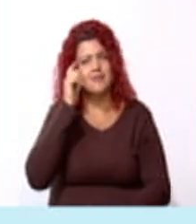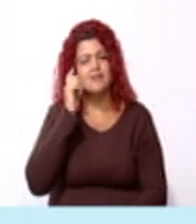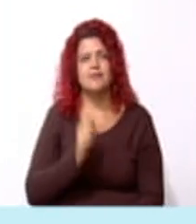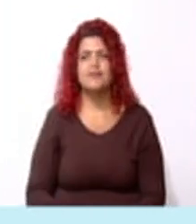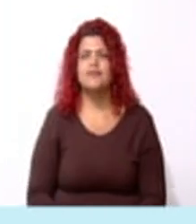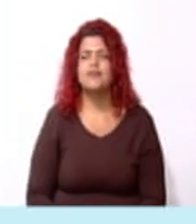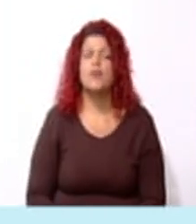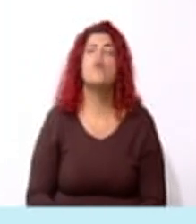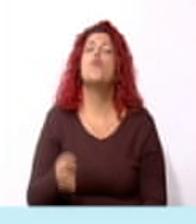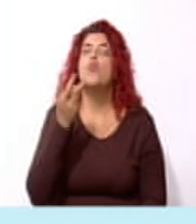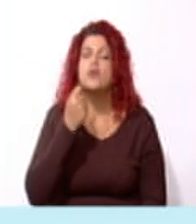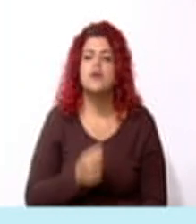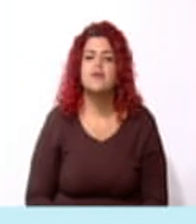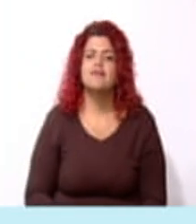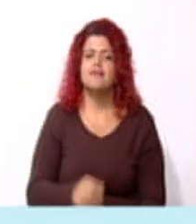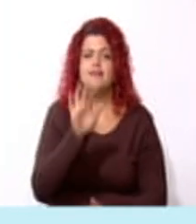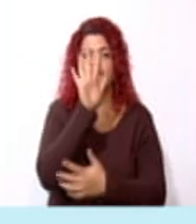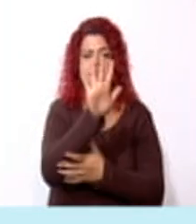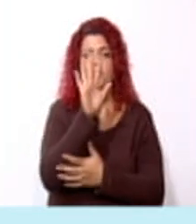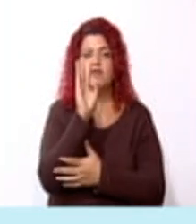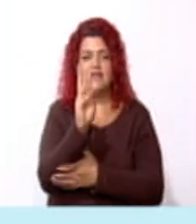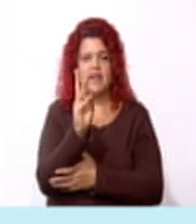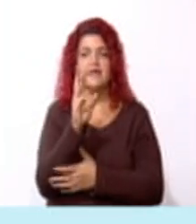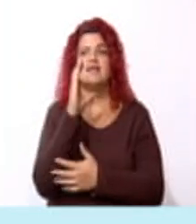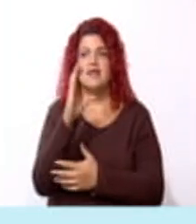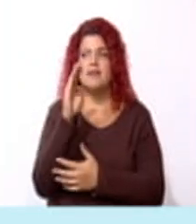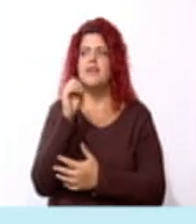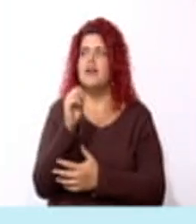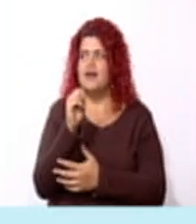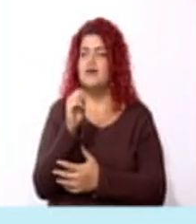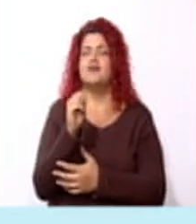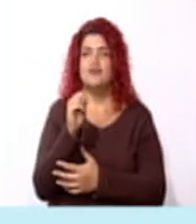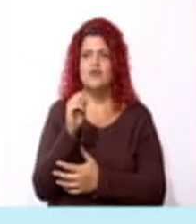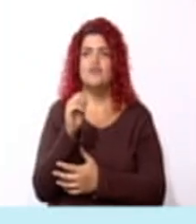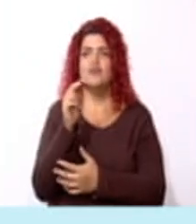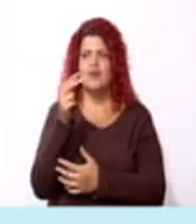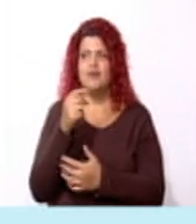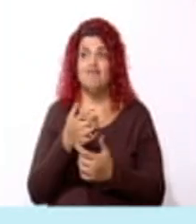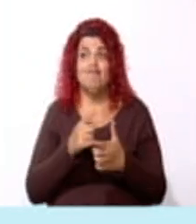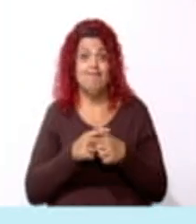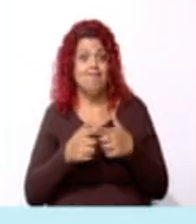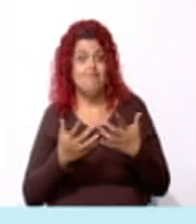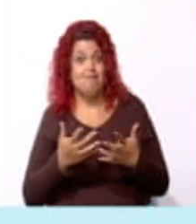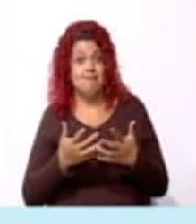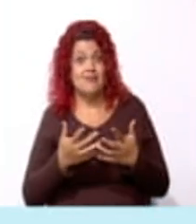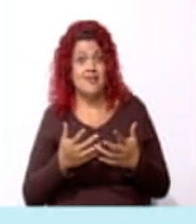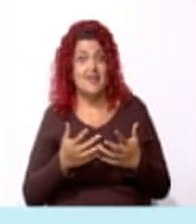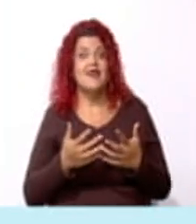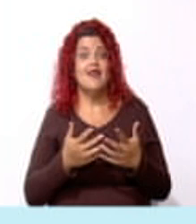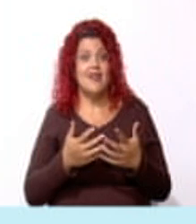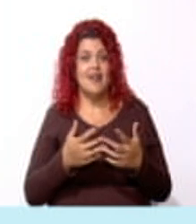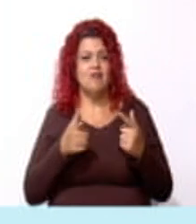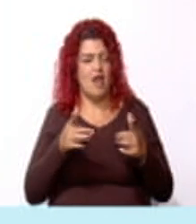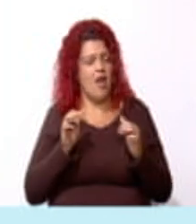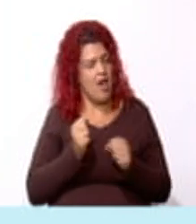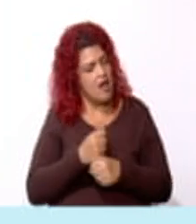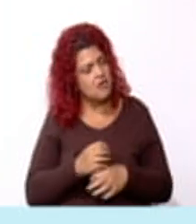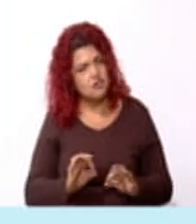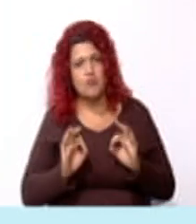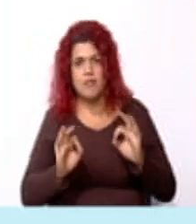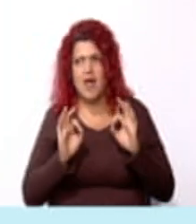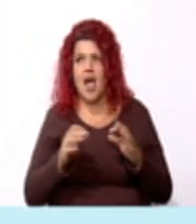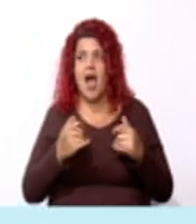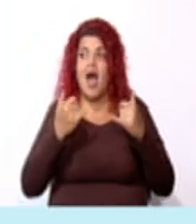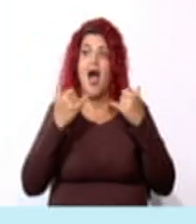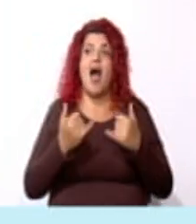¿Cuánto nos da? Cincuenta y seis centímetros cuadrados. Entonces, lo están haciendo muy bien. Así que